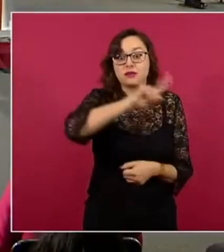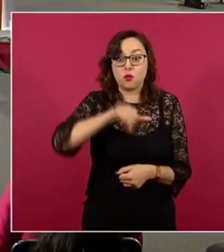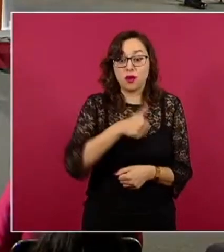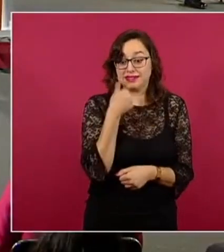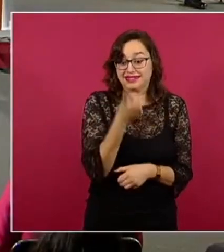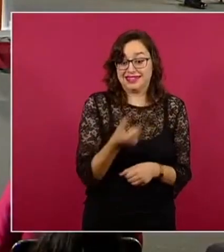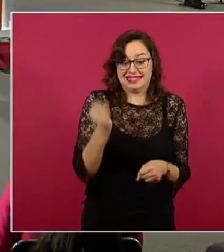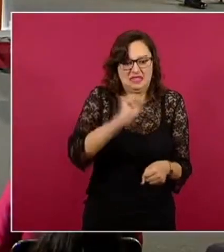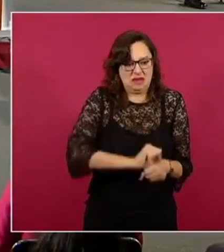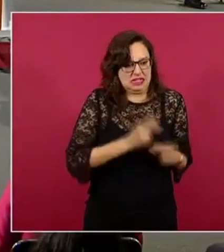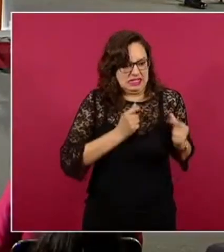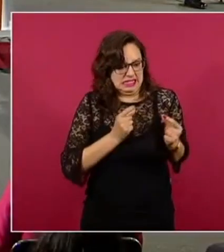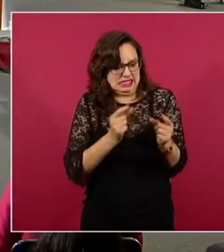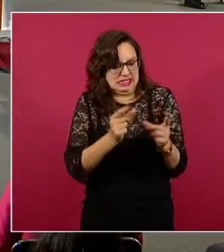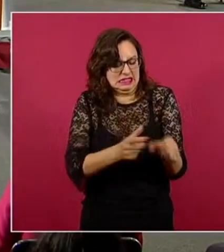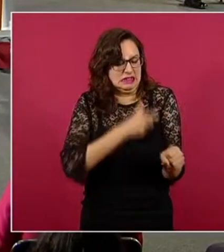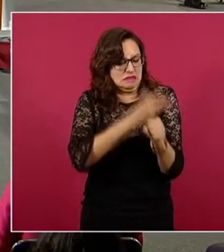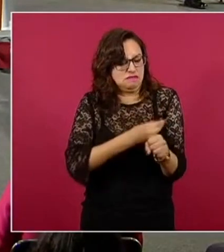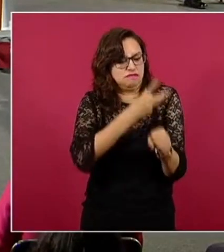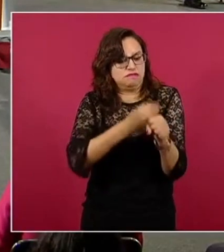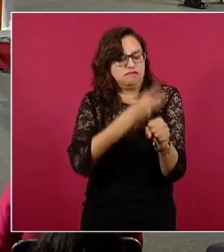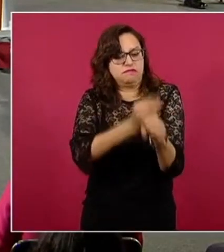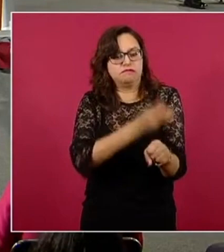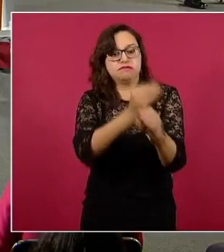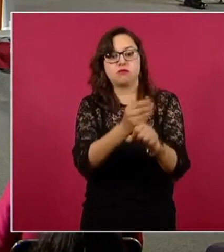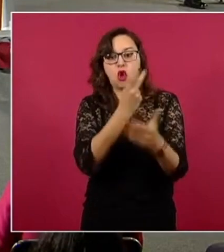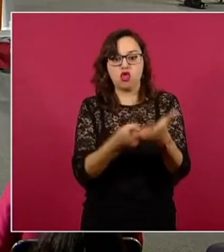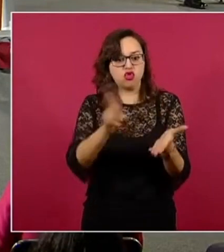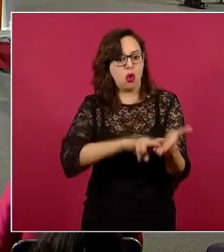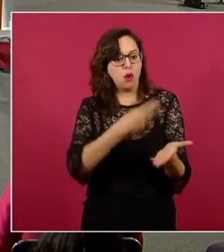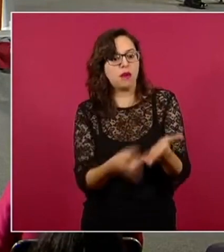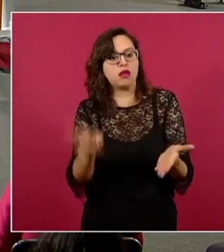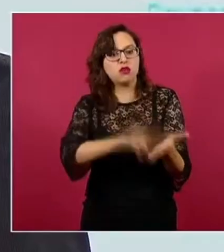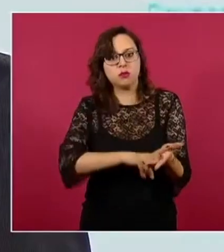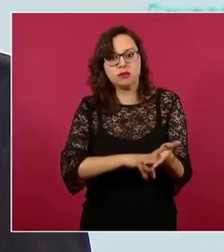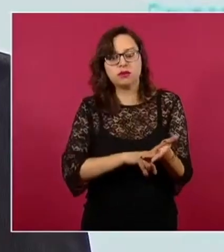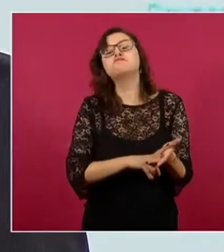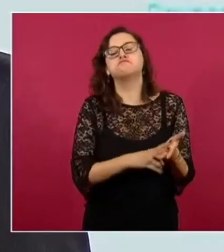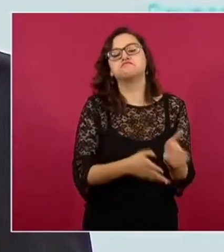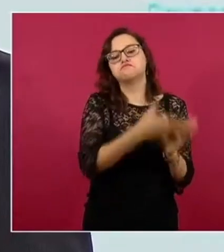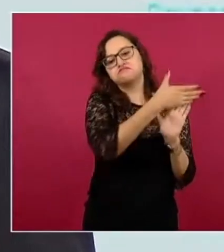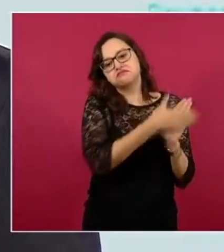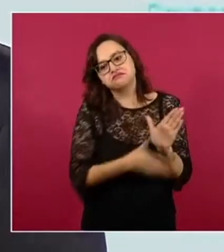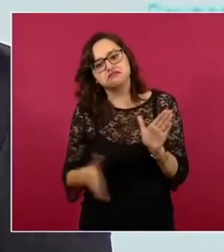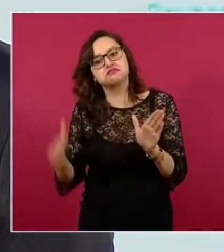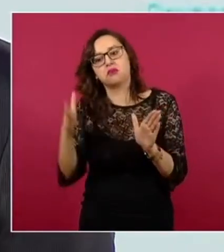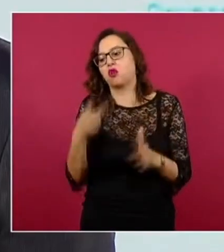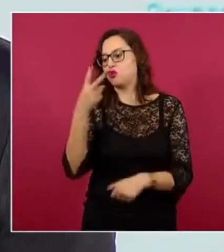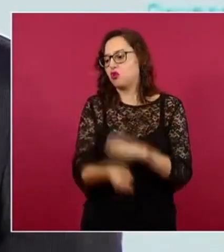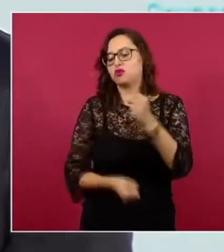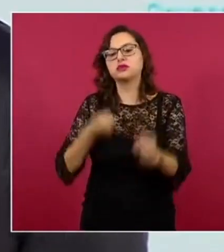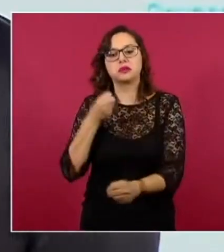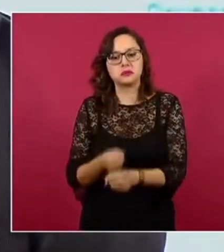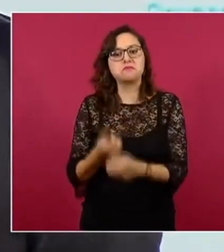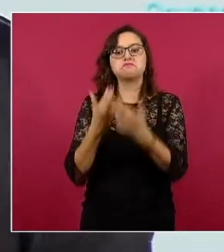epidemia, teniendo prácticamente el doble de camas de lo que en su momento fue necesario utilizar para atender a las